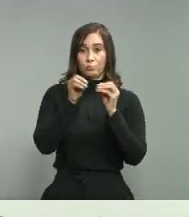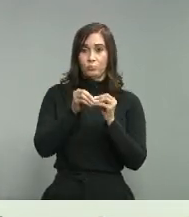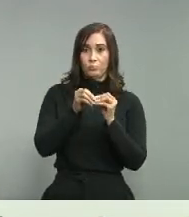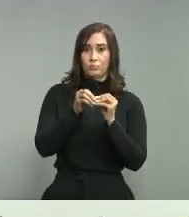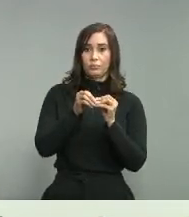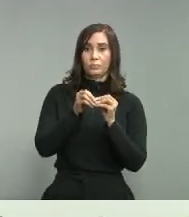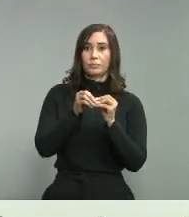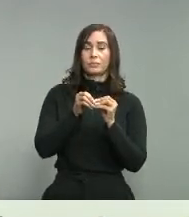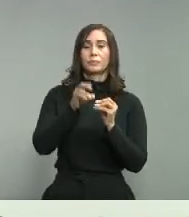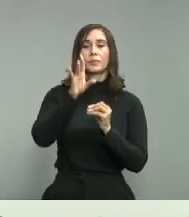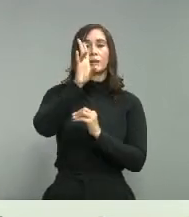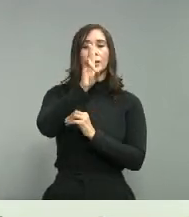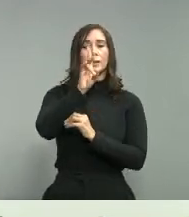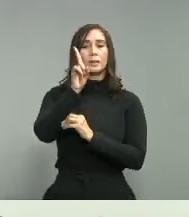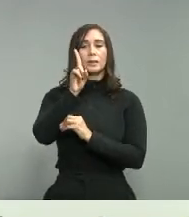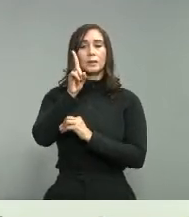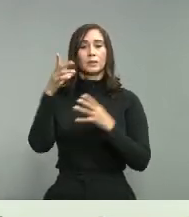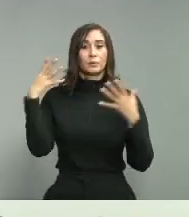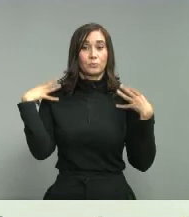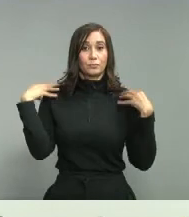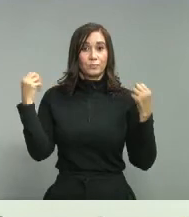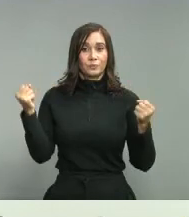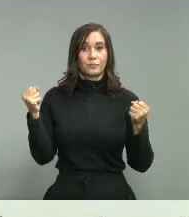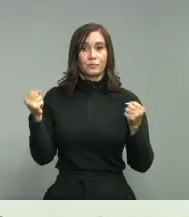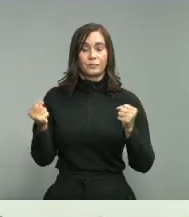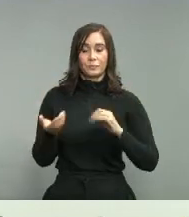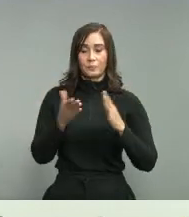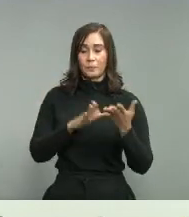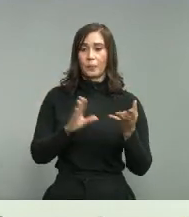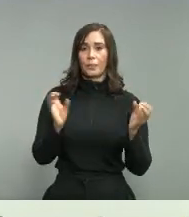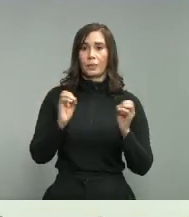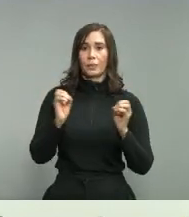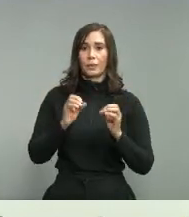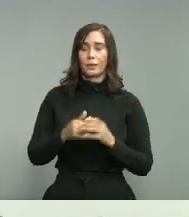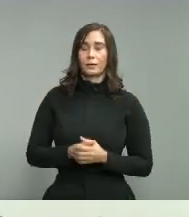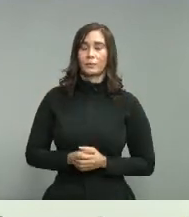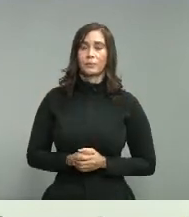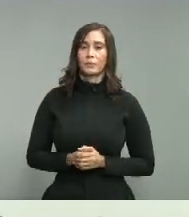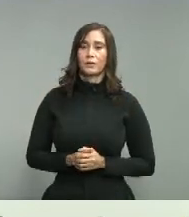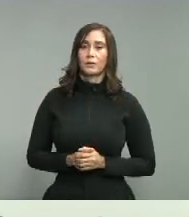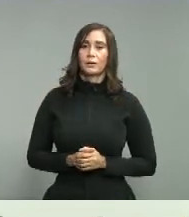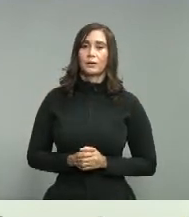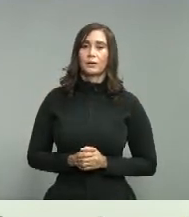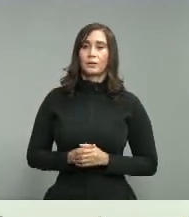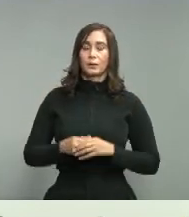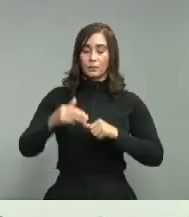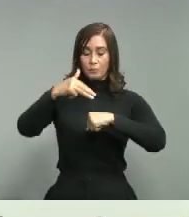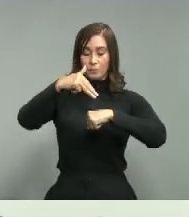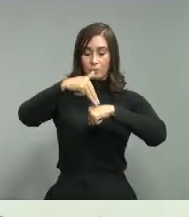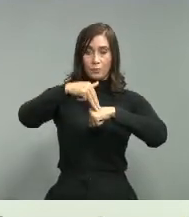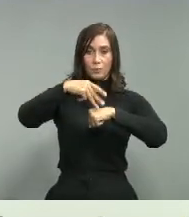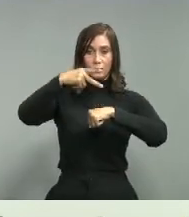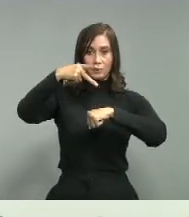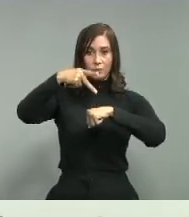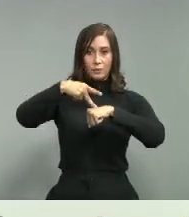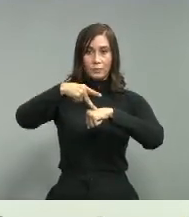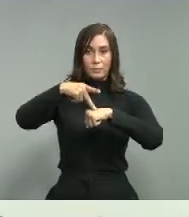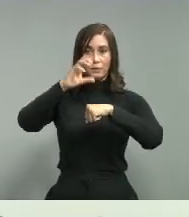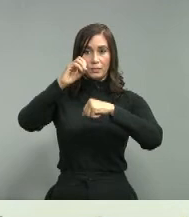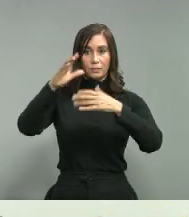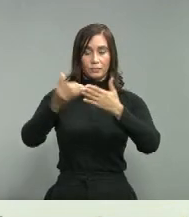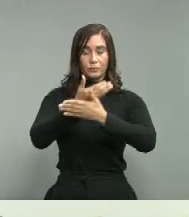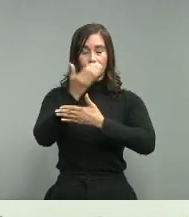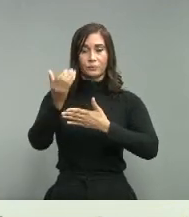71 recuperados 0 fallecimiento monte plata 0 0